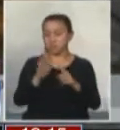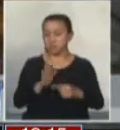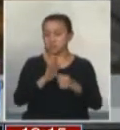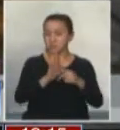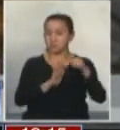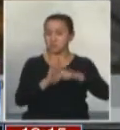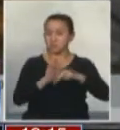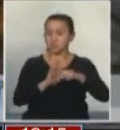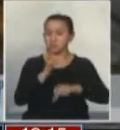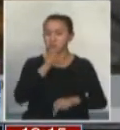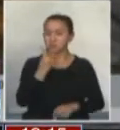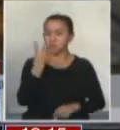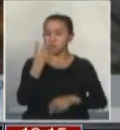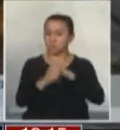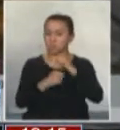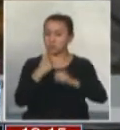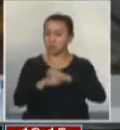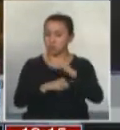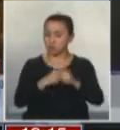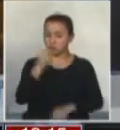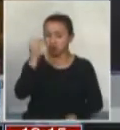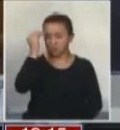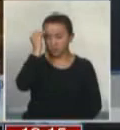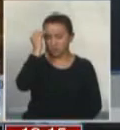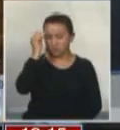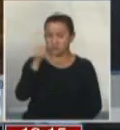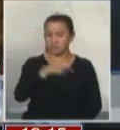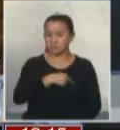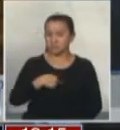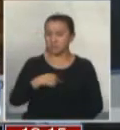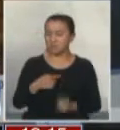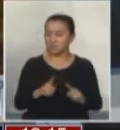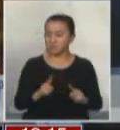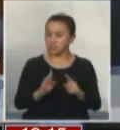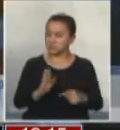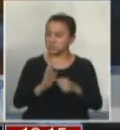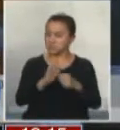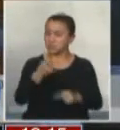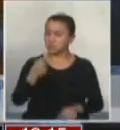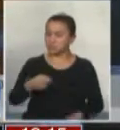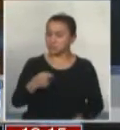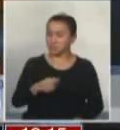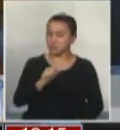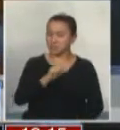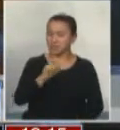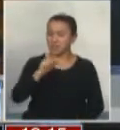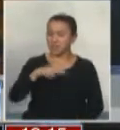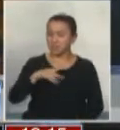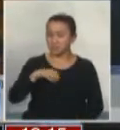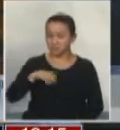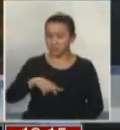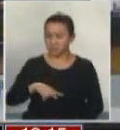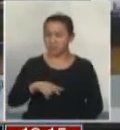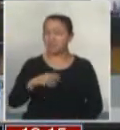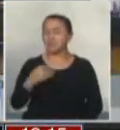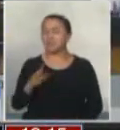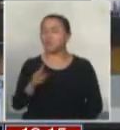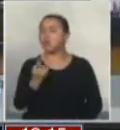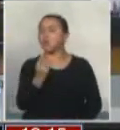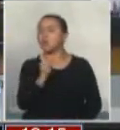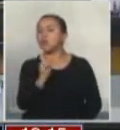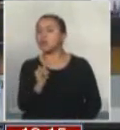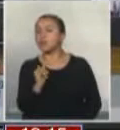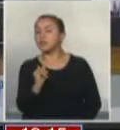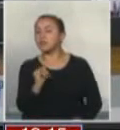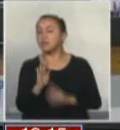proyecto hace cuatro años, como lo recordaba, se llamaba Distinto, lo presentó con el Senador Andrés Chadwick. ¿Qué le parece que hoy la UDI sea la que esté